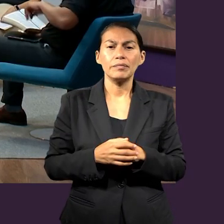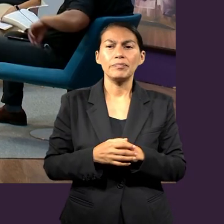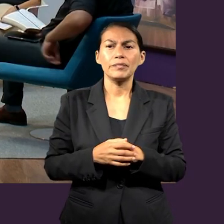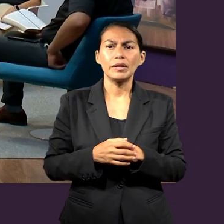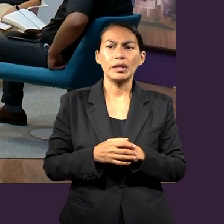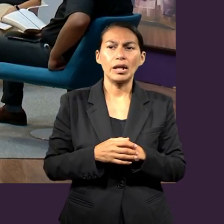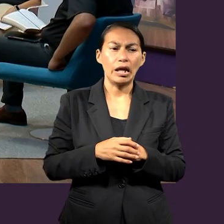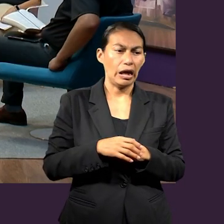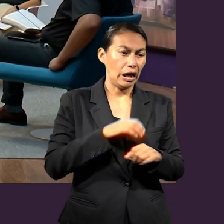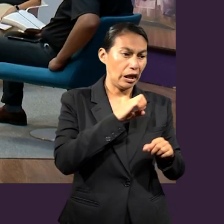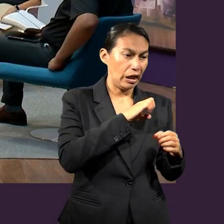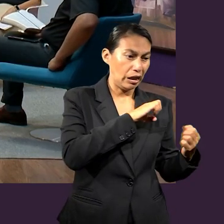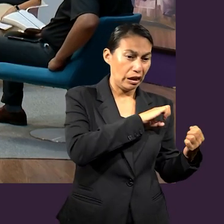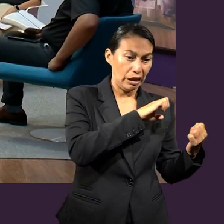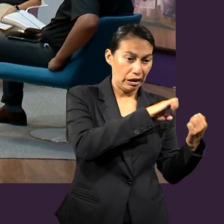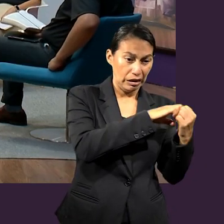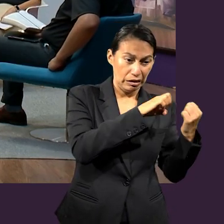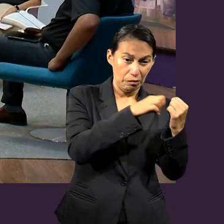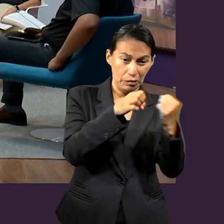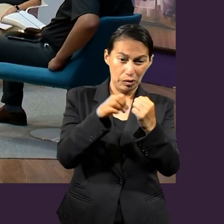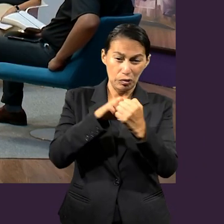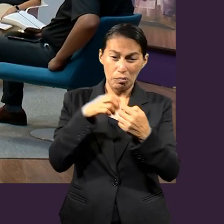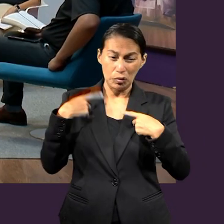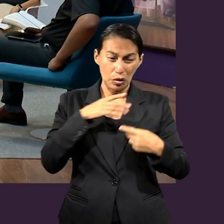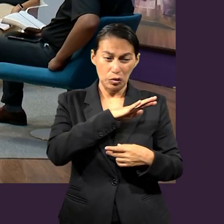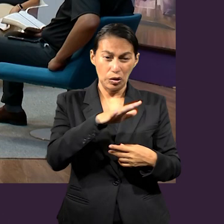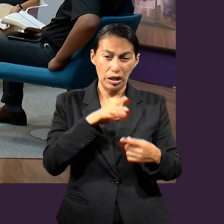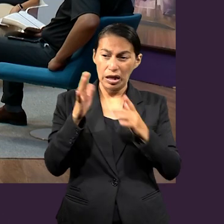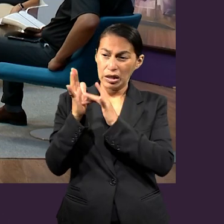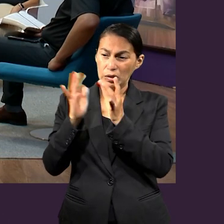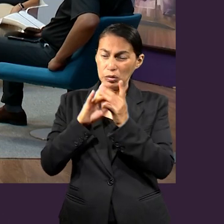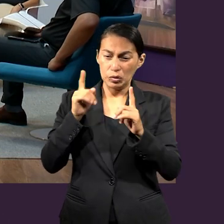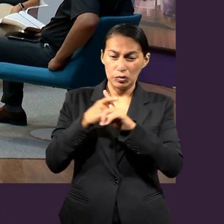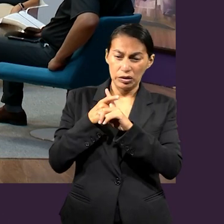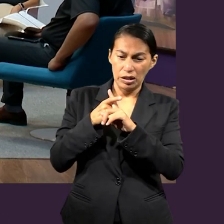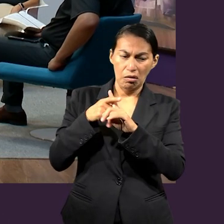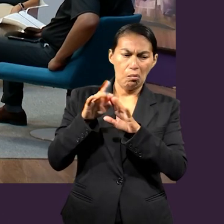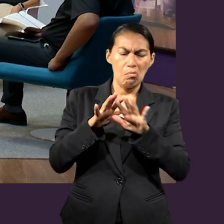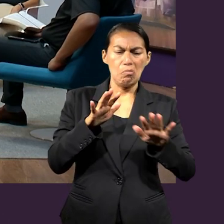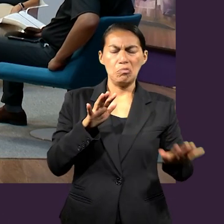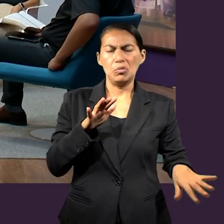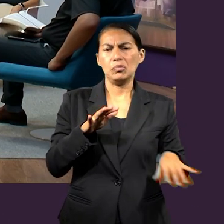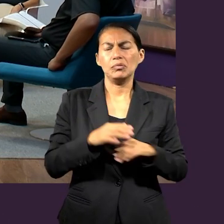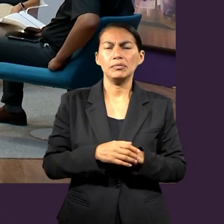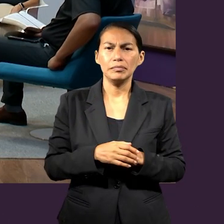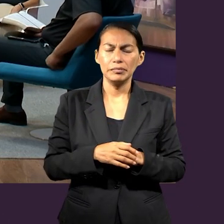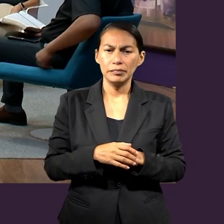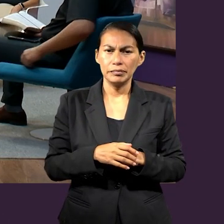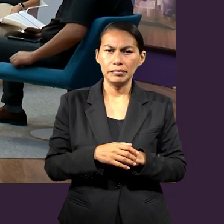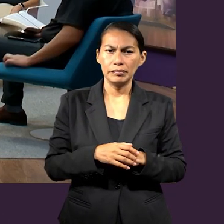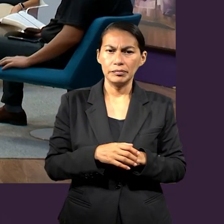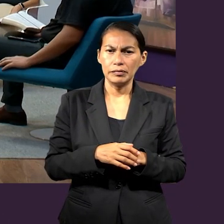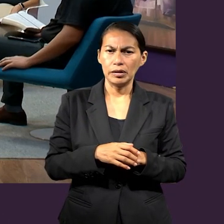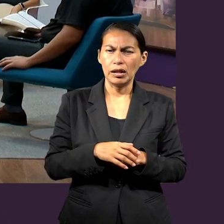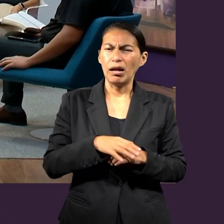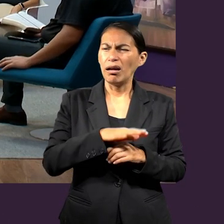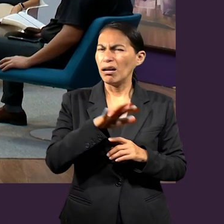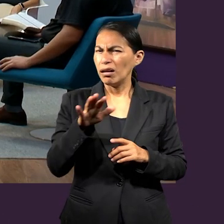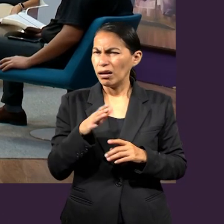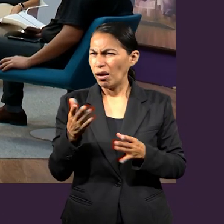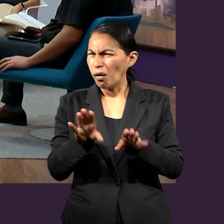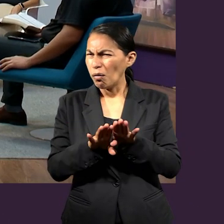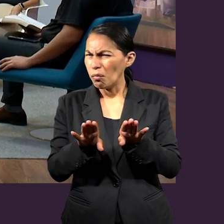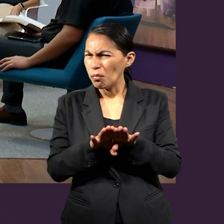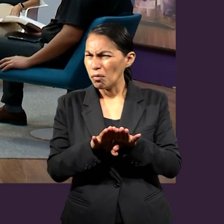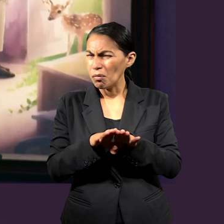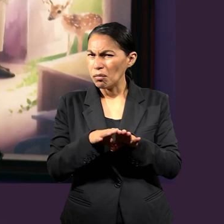pone a sus enemigos por estrado de sus pies. ¿Qué tenemos que decir en cuanto a estos dos eventos sumamente trascendentales para